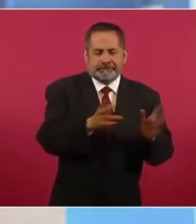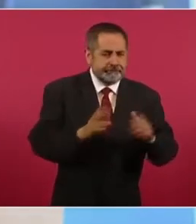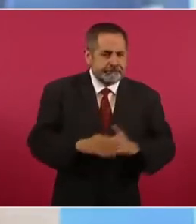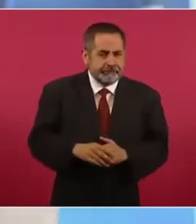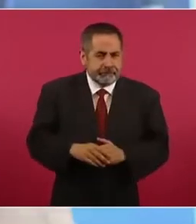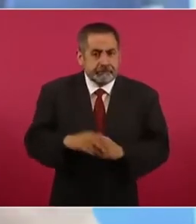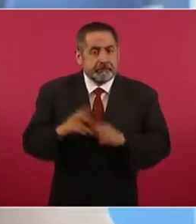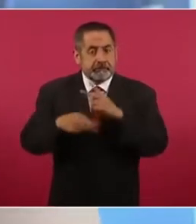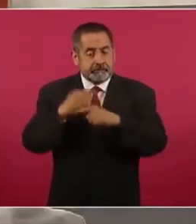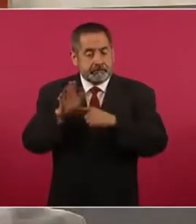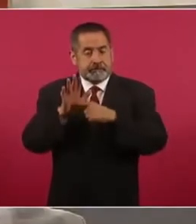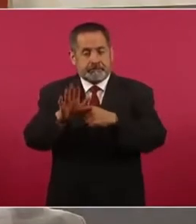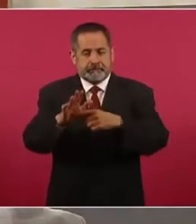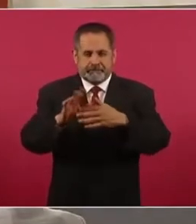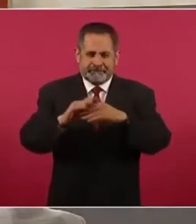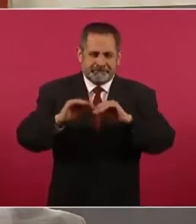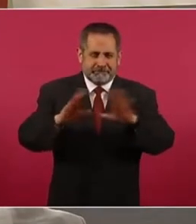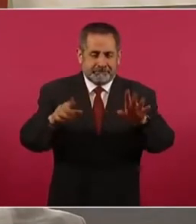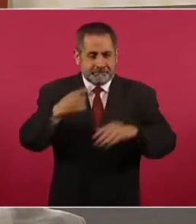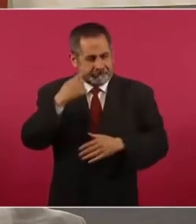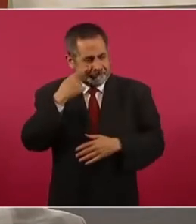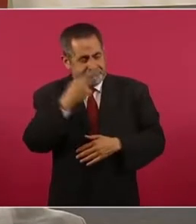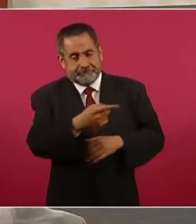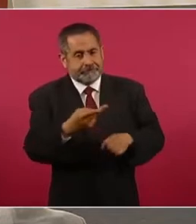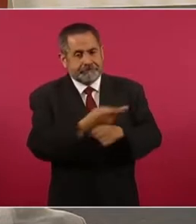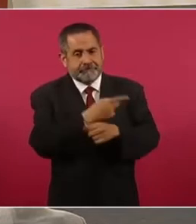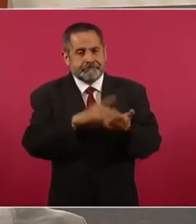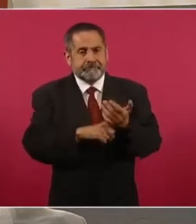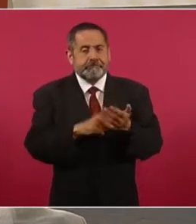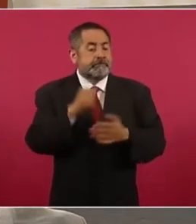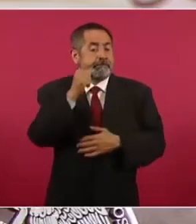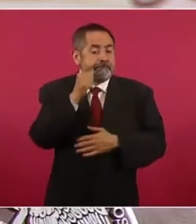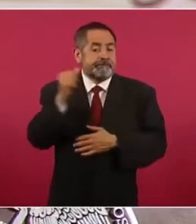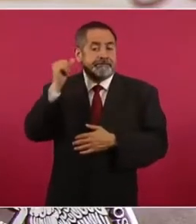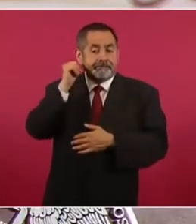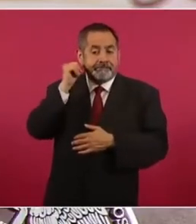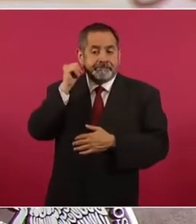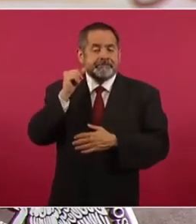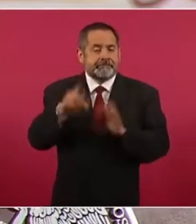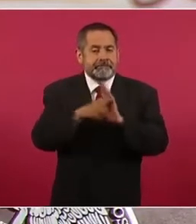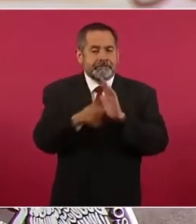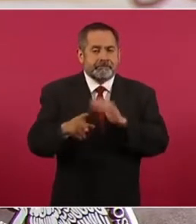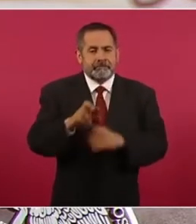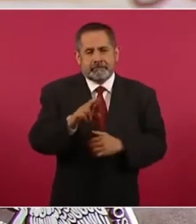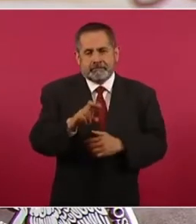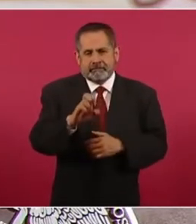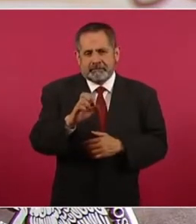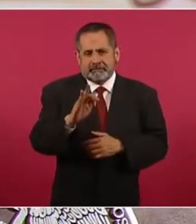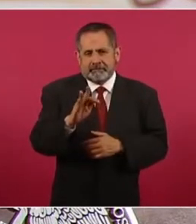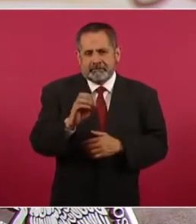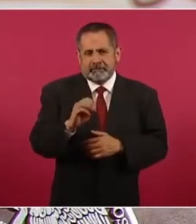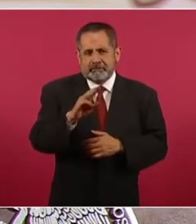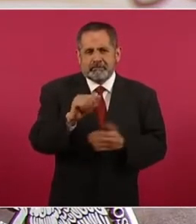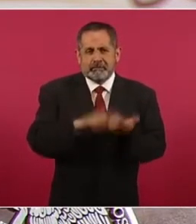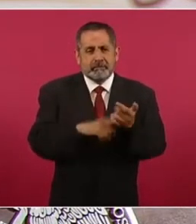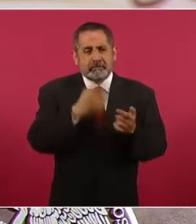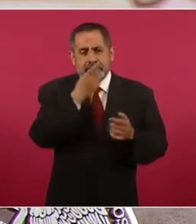exposición, veamos cómo cabecé el periódico Reforma el día de ayer. La nota ocho columnas dice